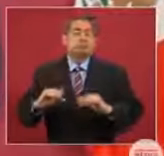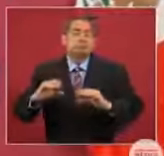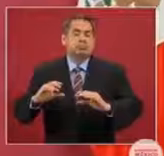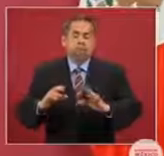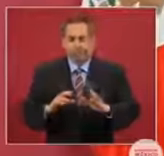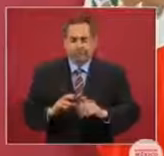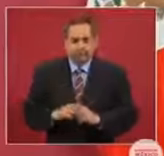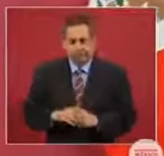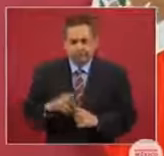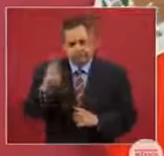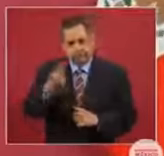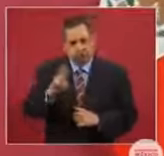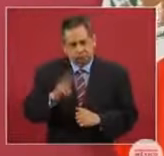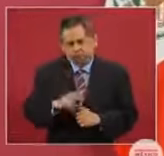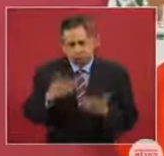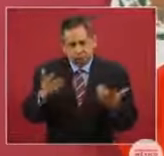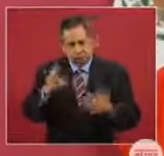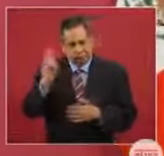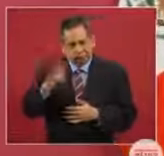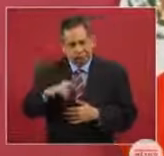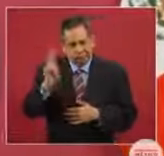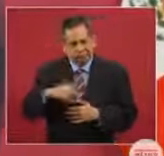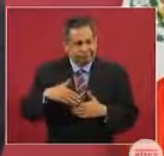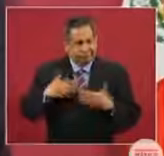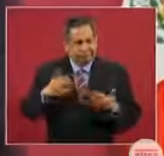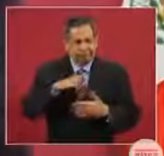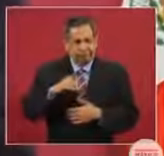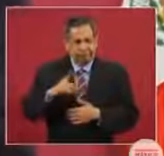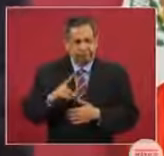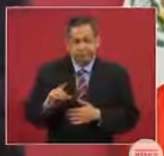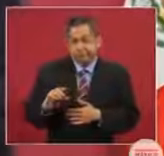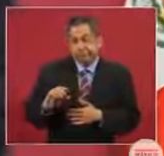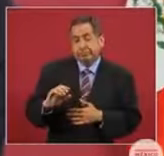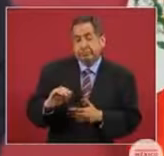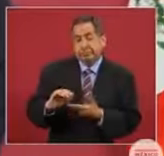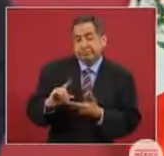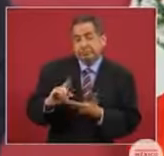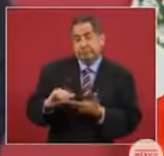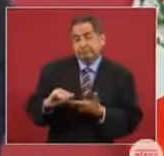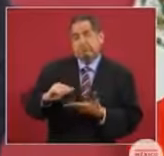Pero sí, en efecto, hubo encharcamientos.